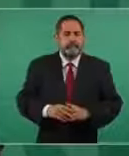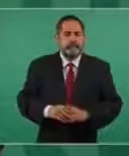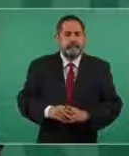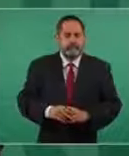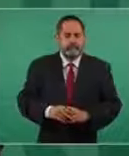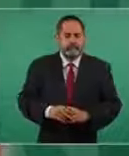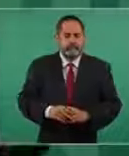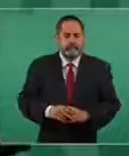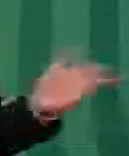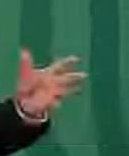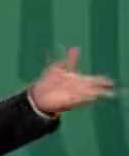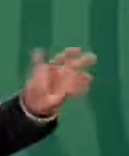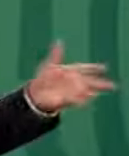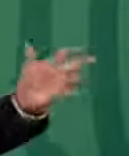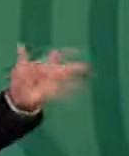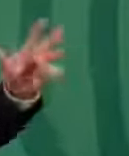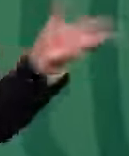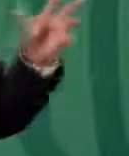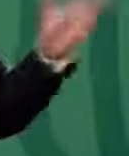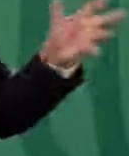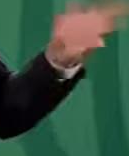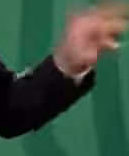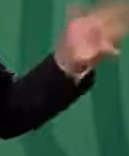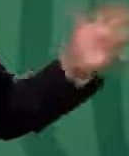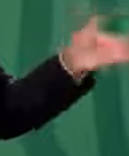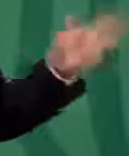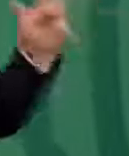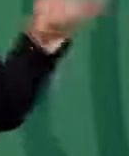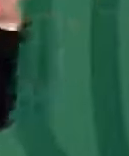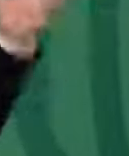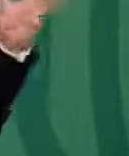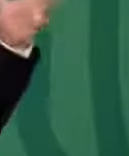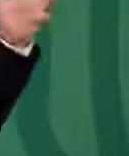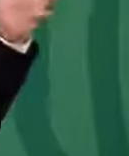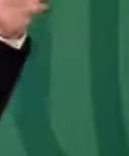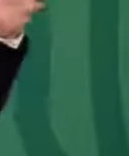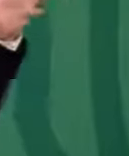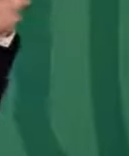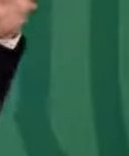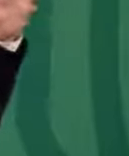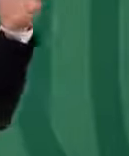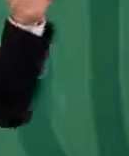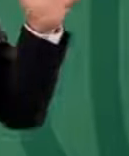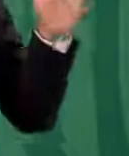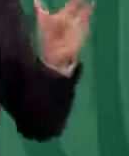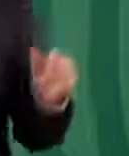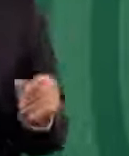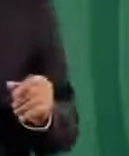en un momento de distracción escuchan algo ¿no?